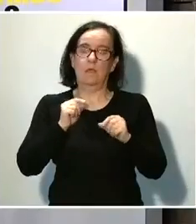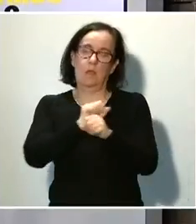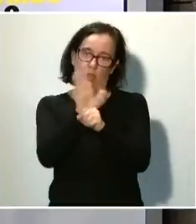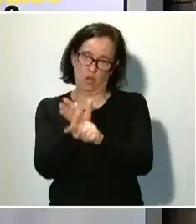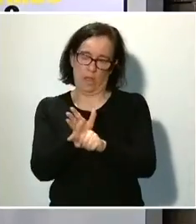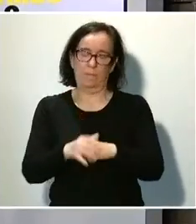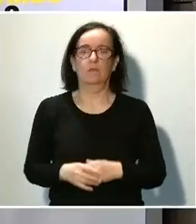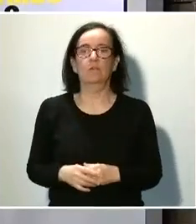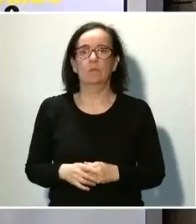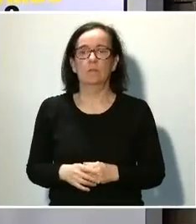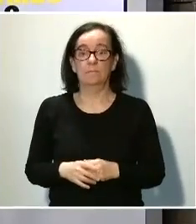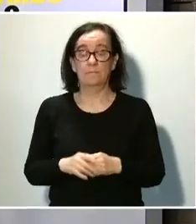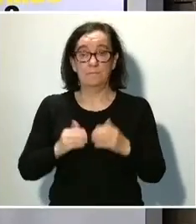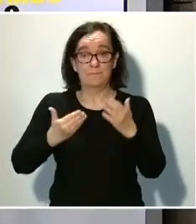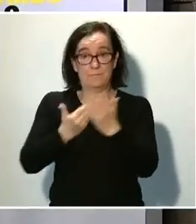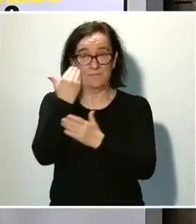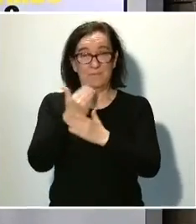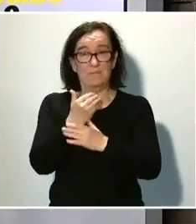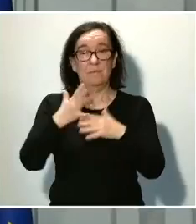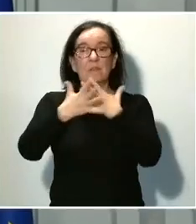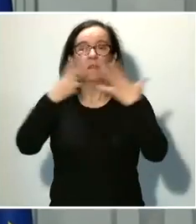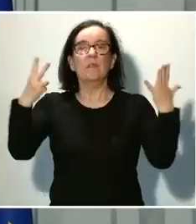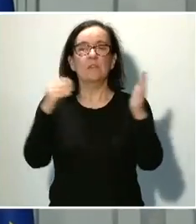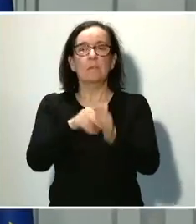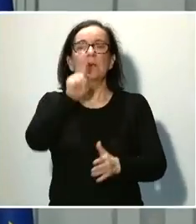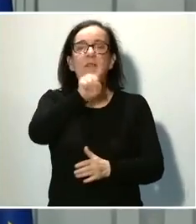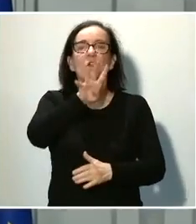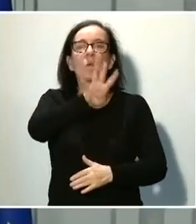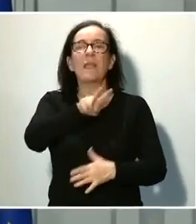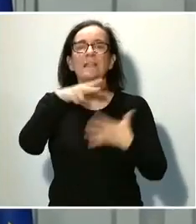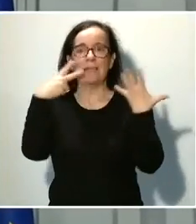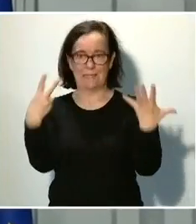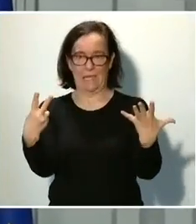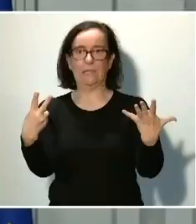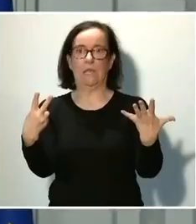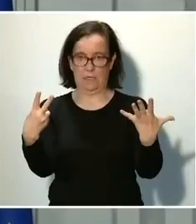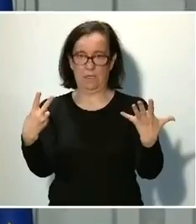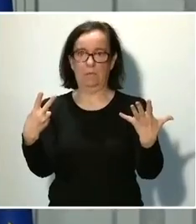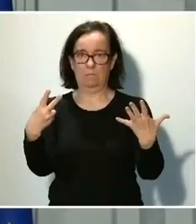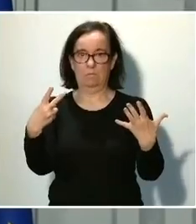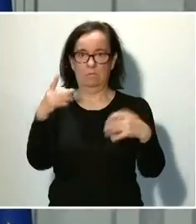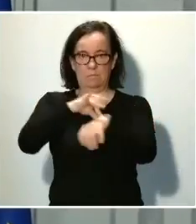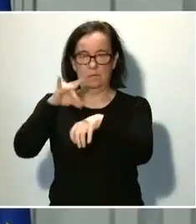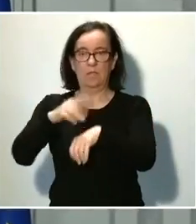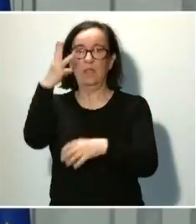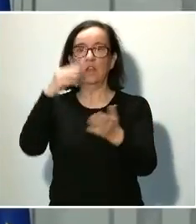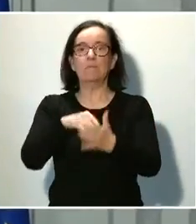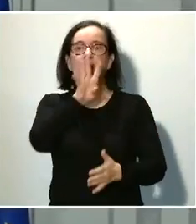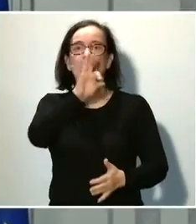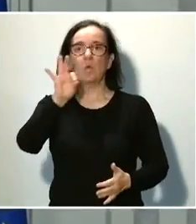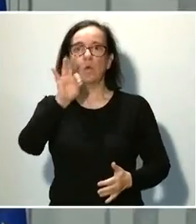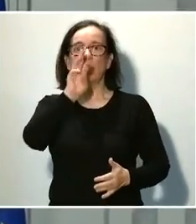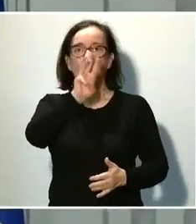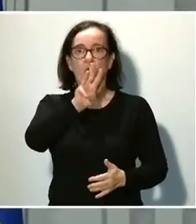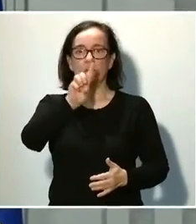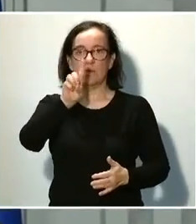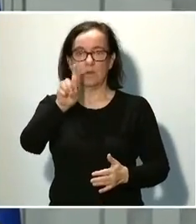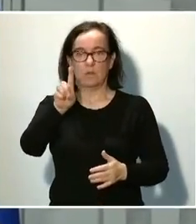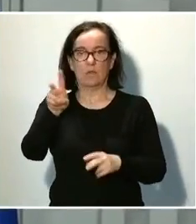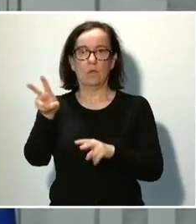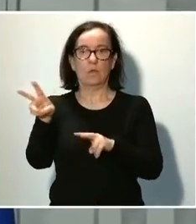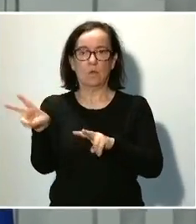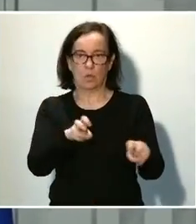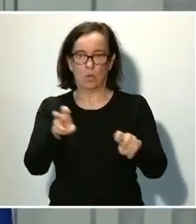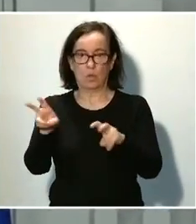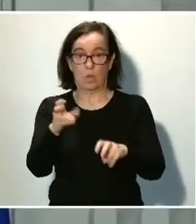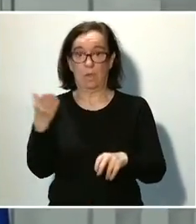A día de hoy tenemos ya 17.147 casos, 3.431 nuevos casos respecto ayer,